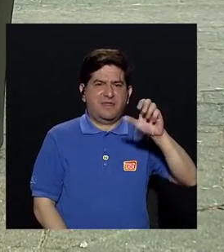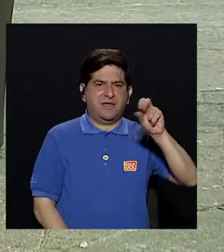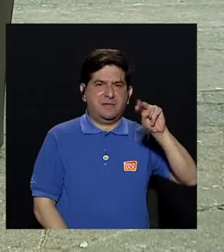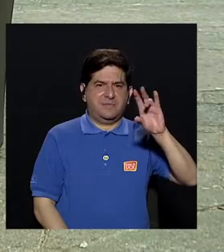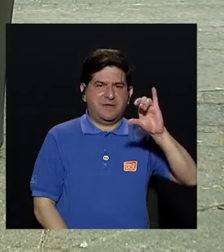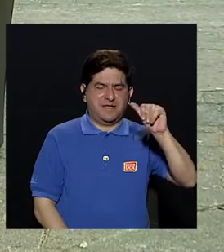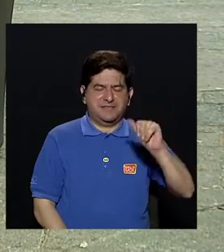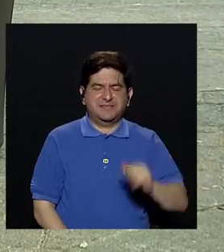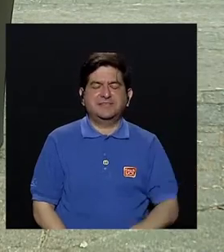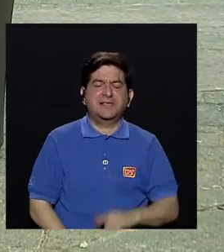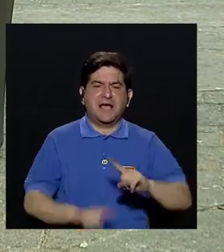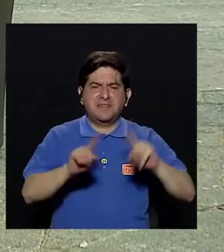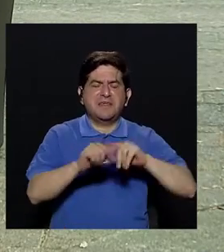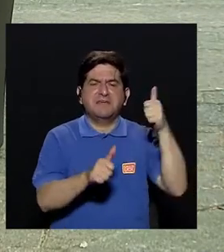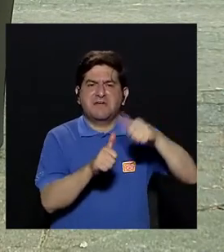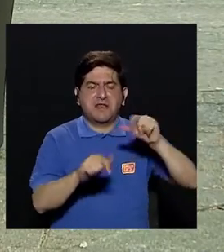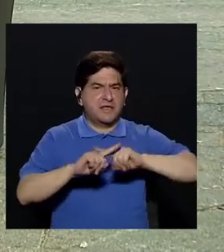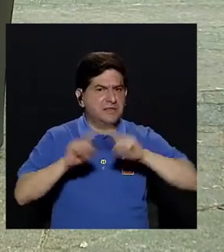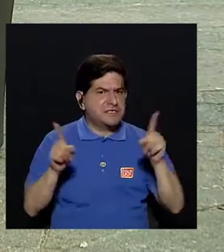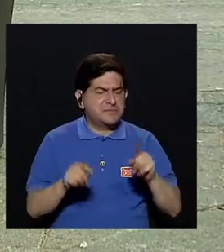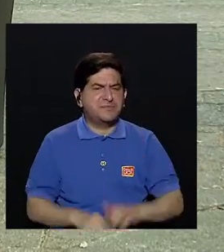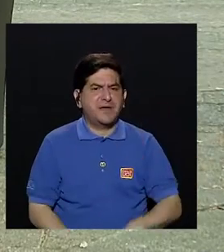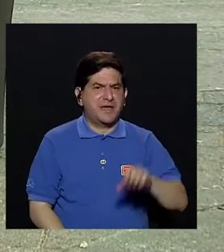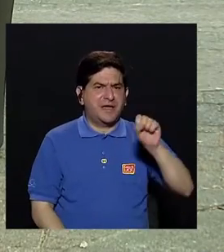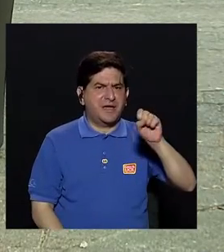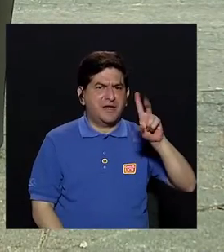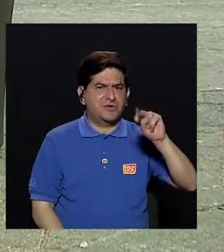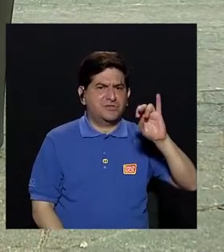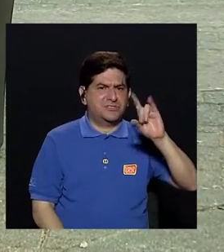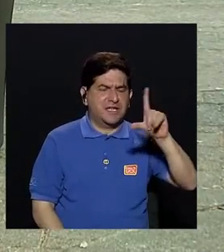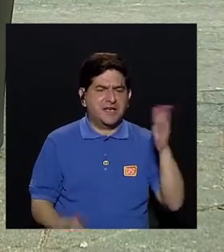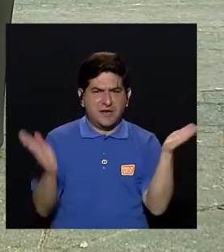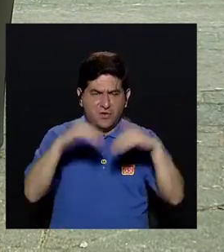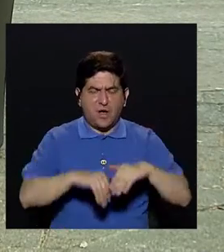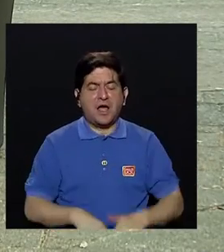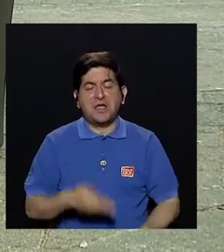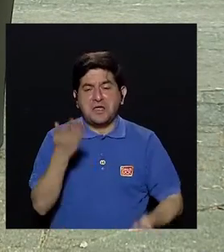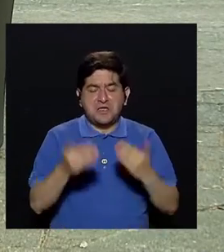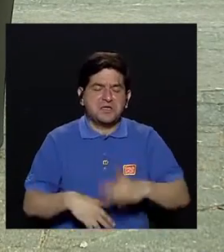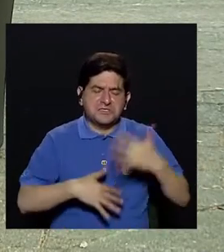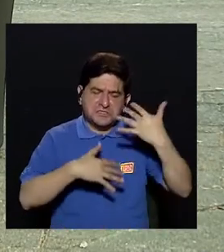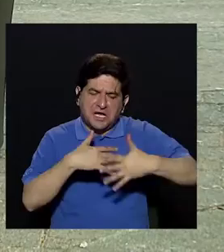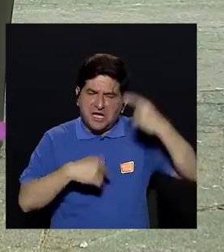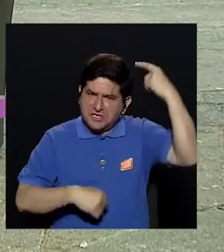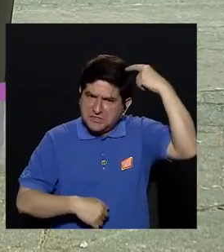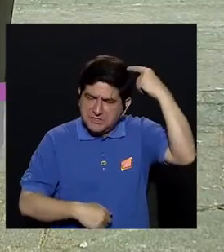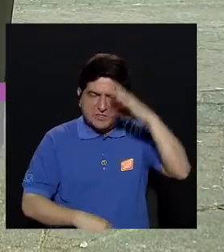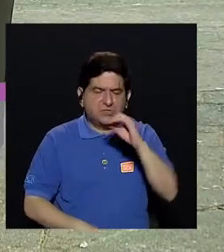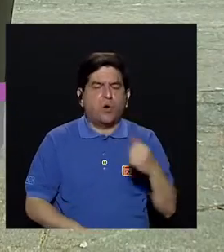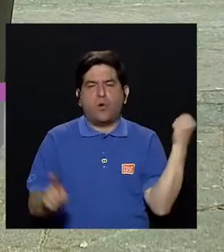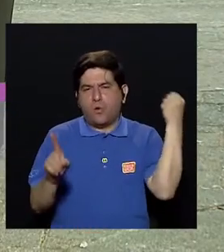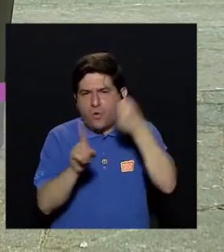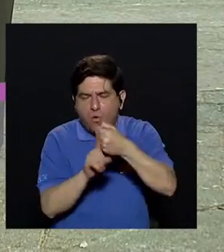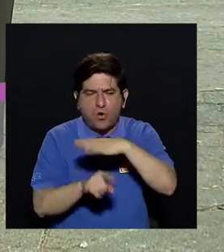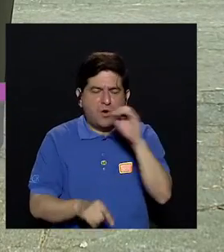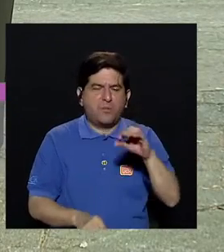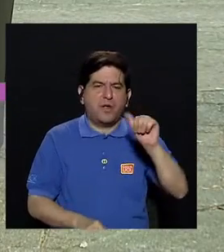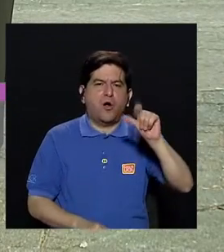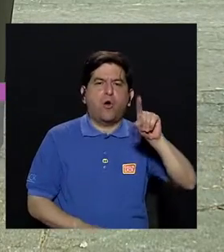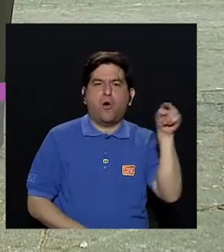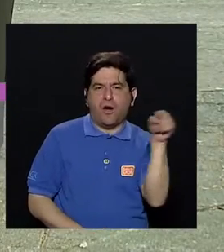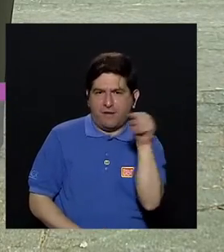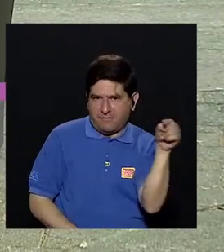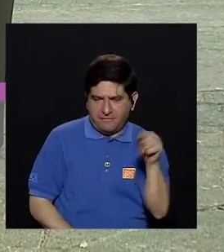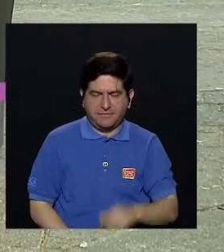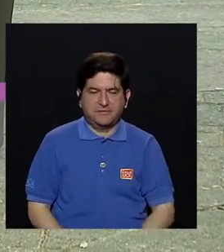que ninguna es de apellido senil. Entonces decimos demencia tipo Alzheimer, demencia vascular, demencia después de un trauma en la cabeza,